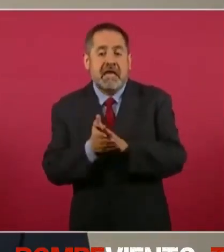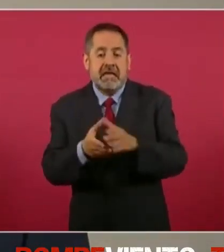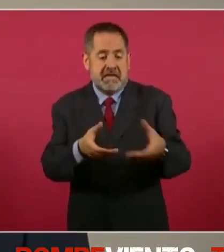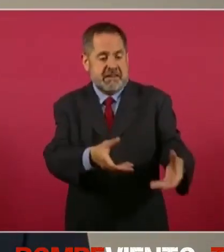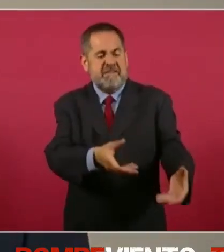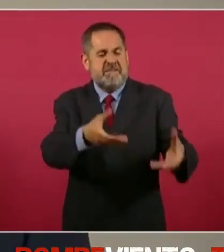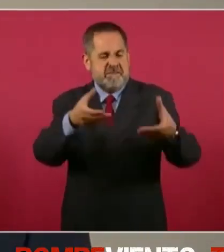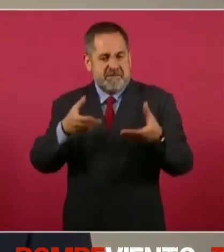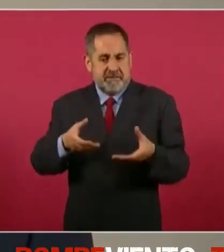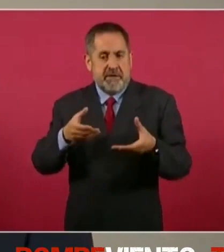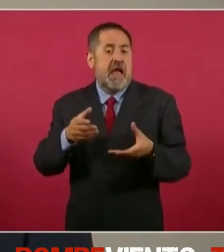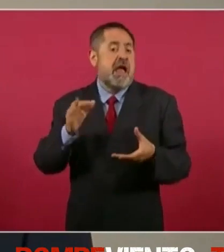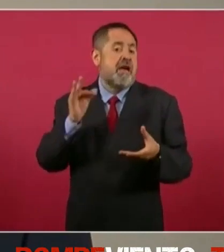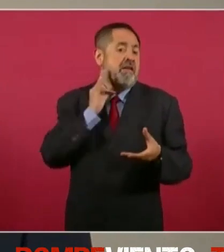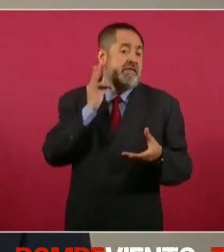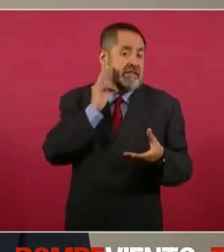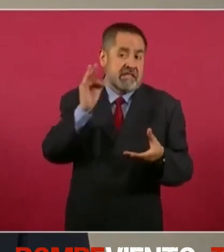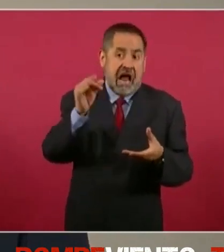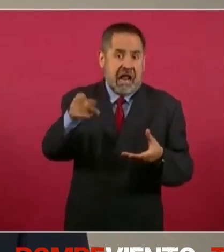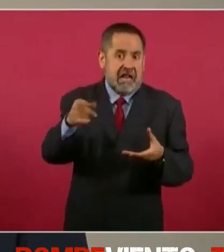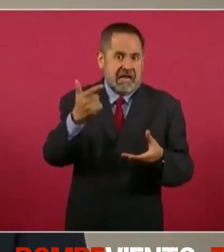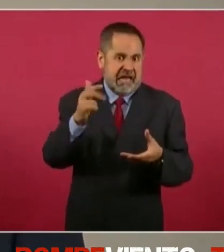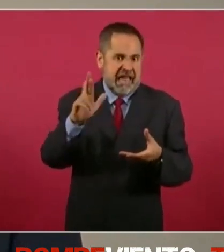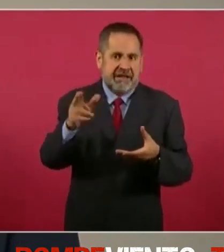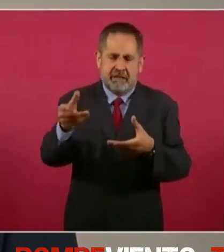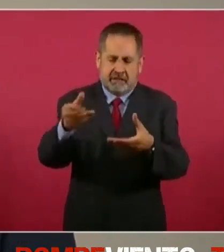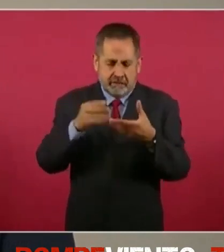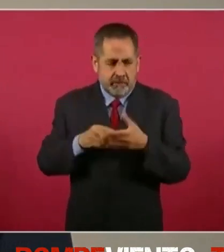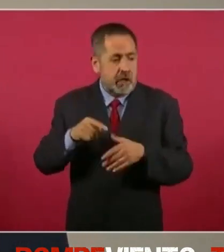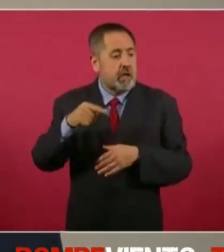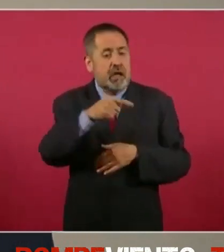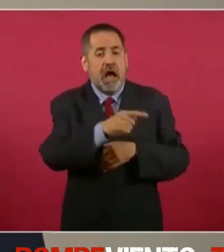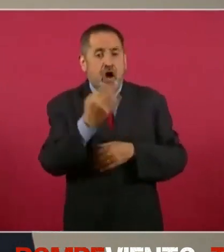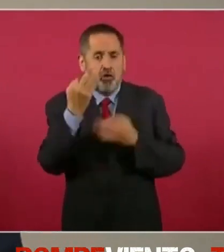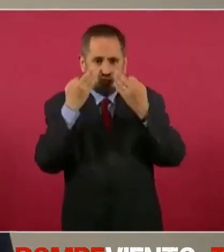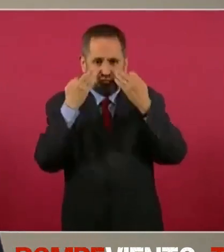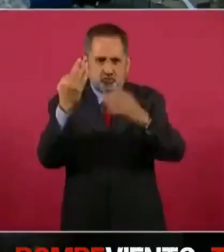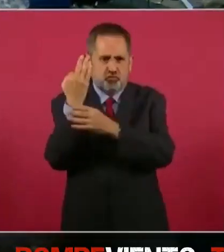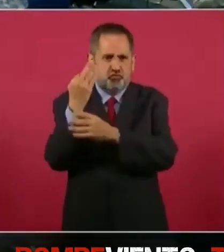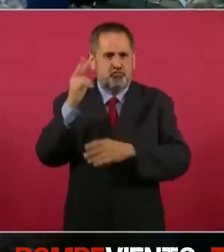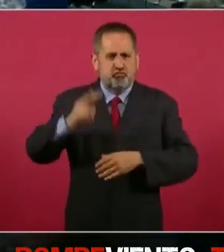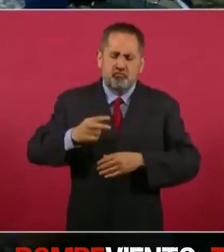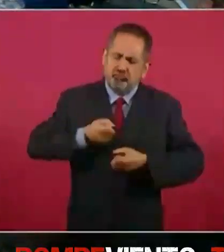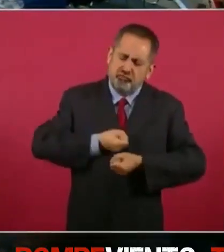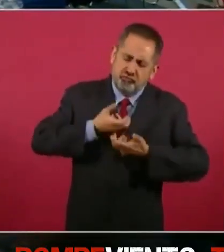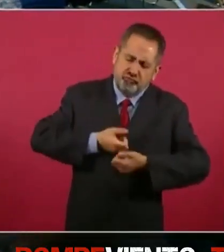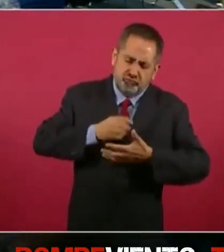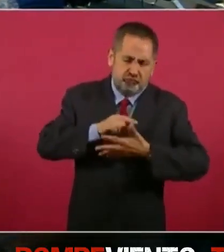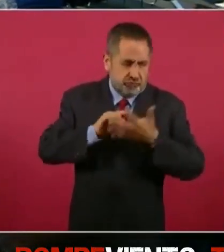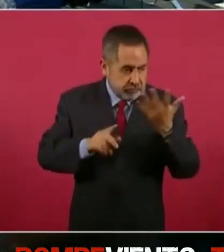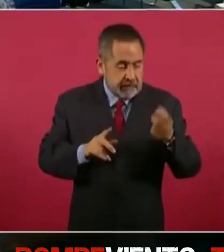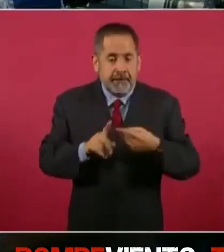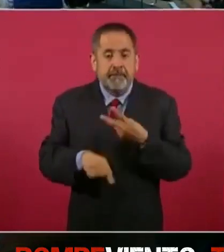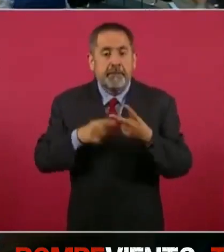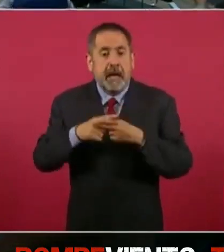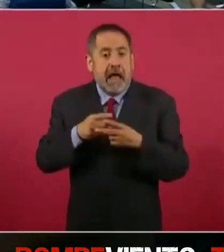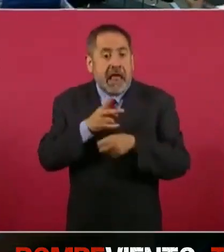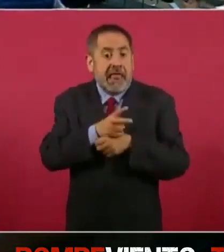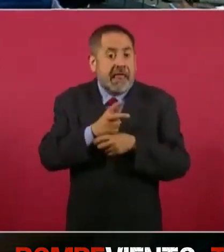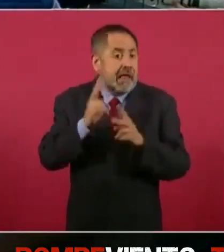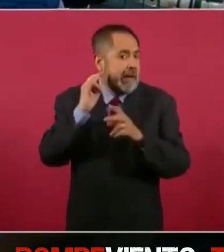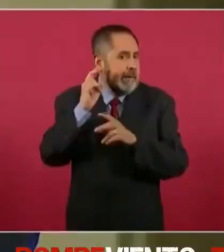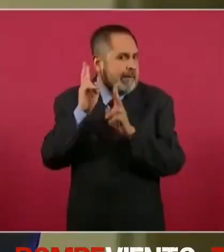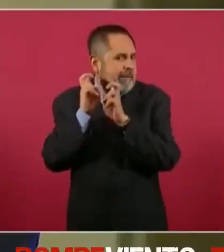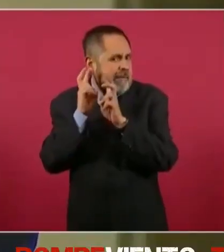caso proporcionado por la Fiscalía General de la República, testimonios de sobrevivientes, análisis de comunicaciones telefónicas